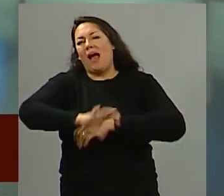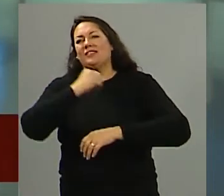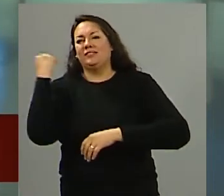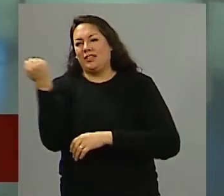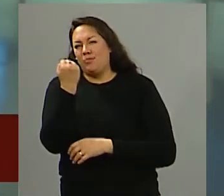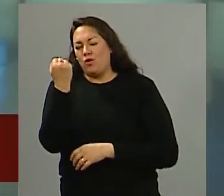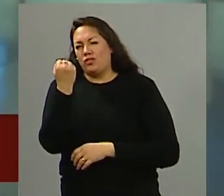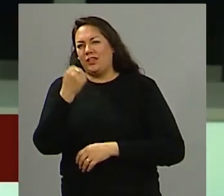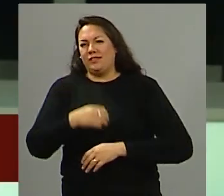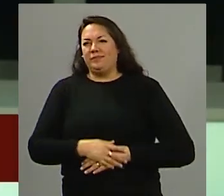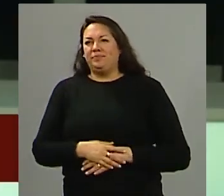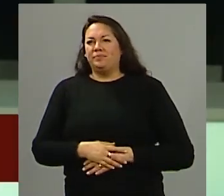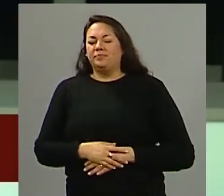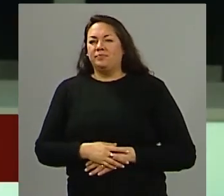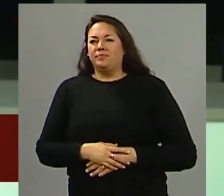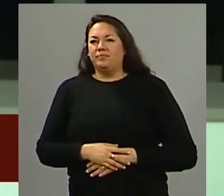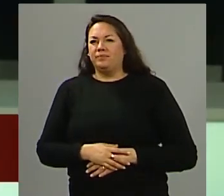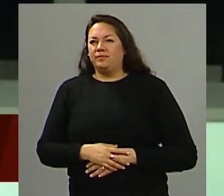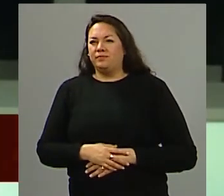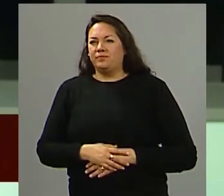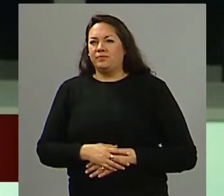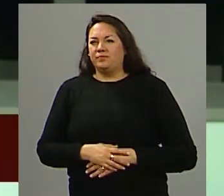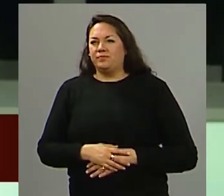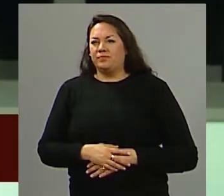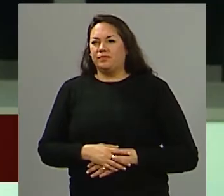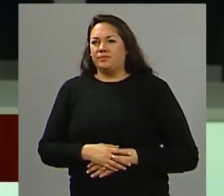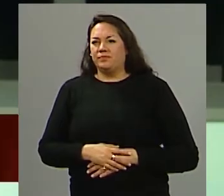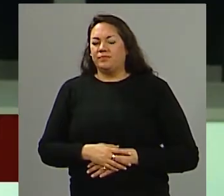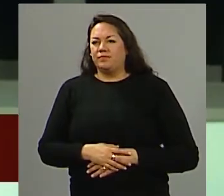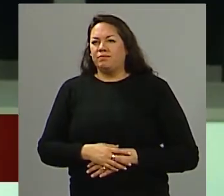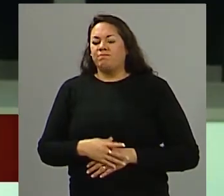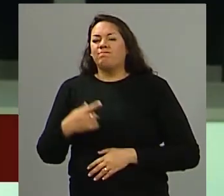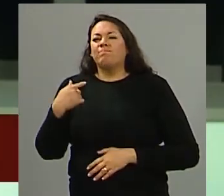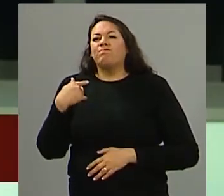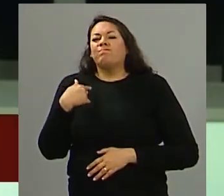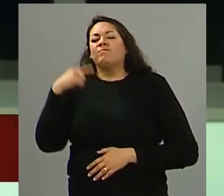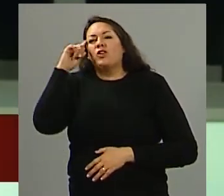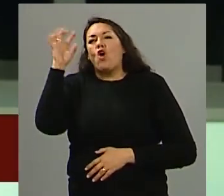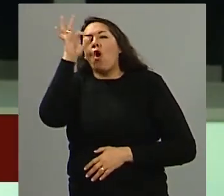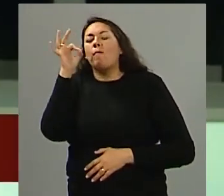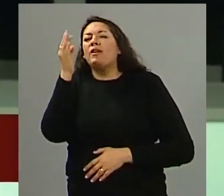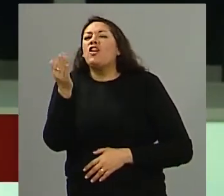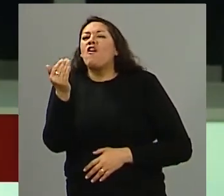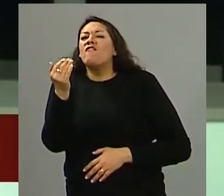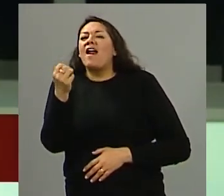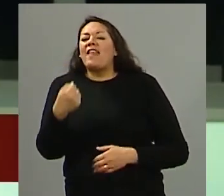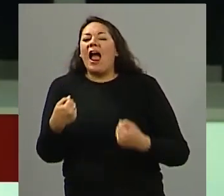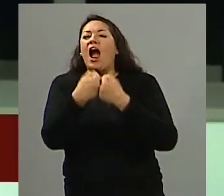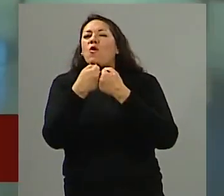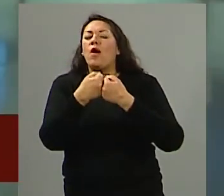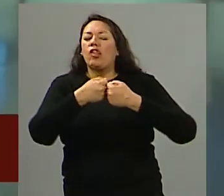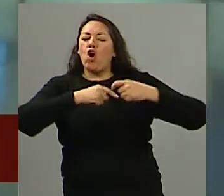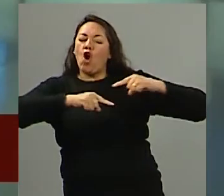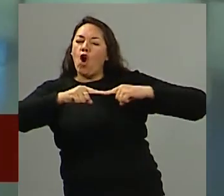oeste argentino y yo creo que lo que falta es coordinación fundamentalmente coordinación porque pasa